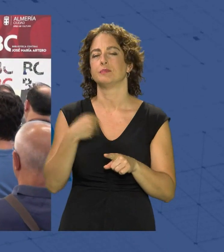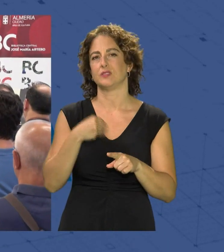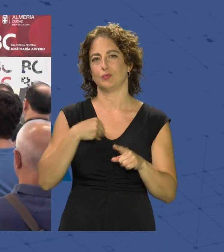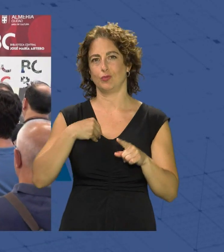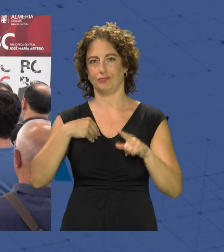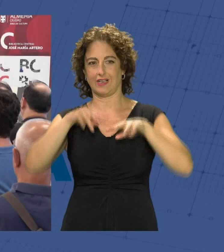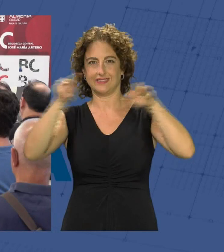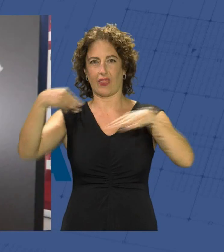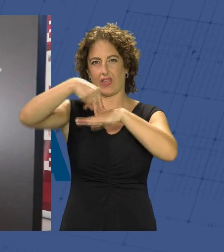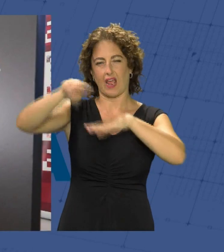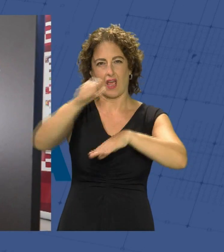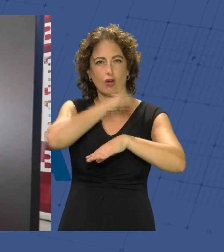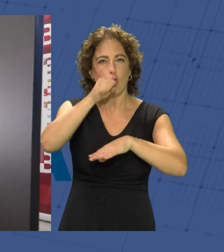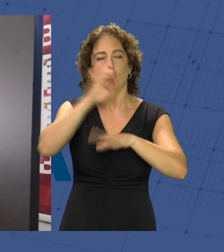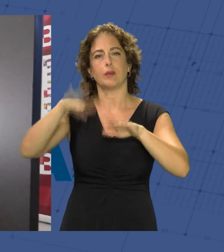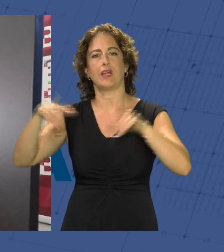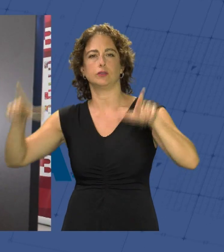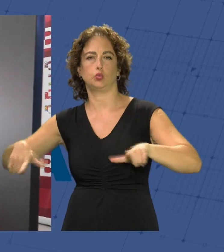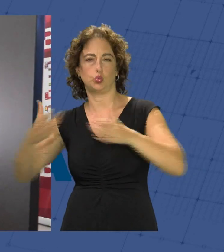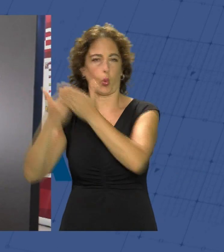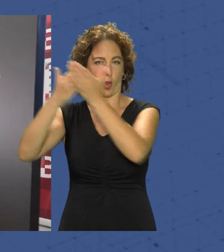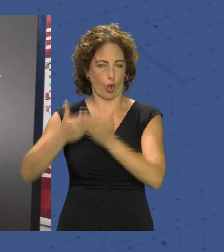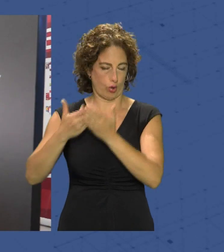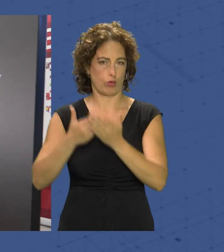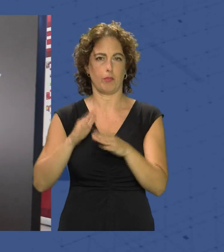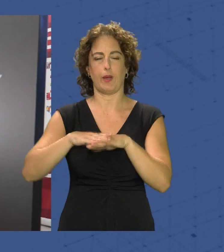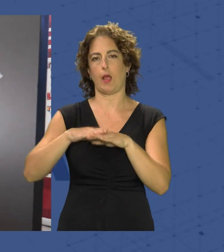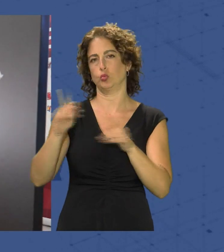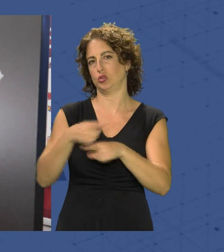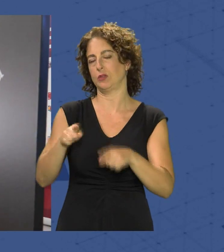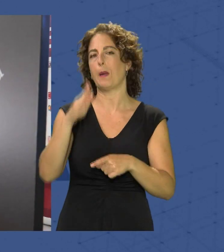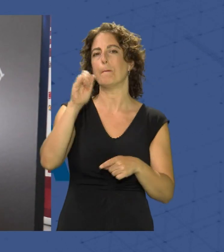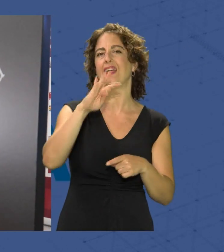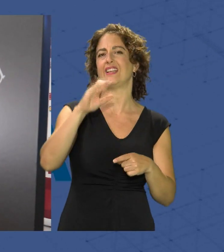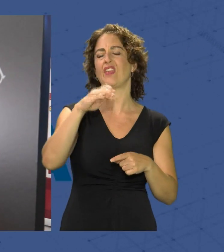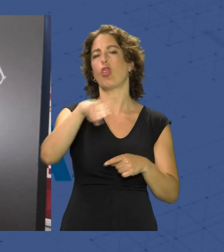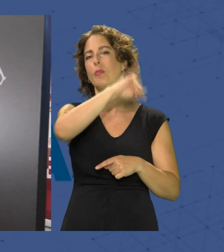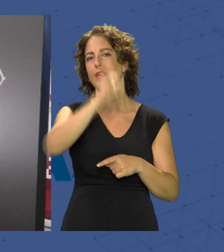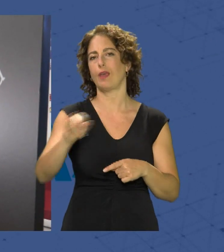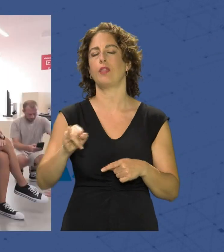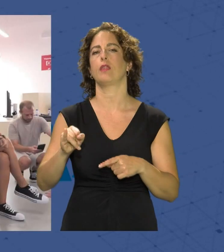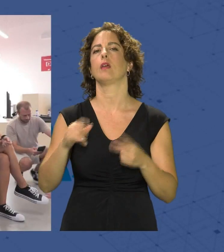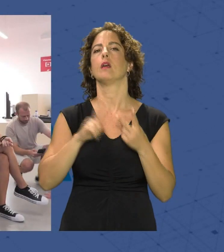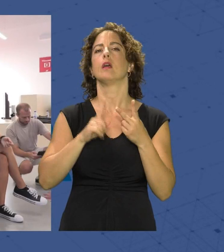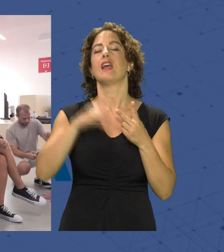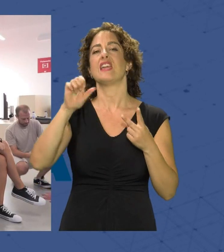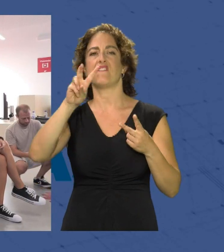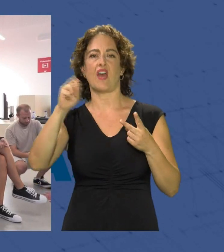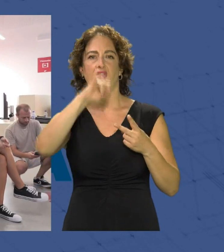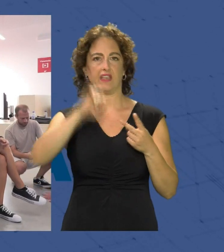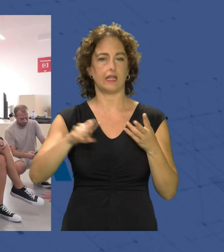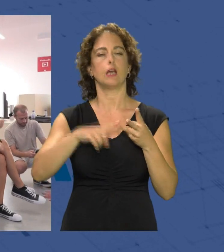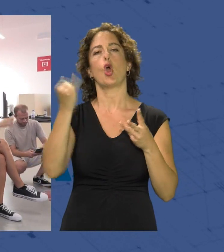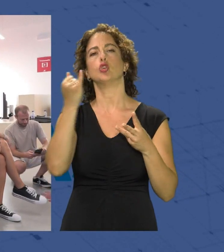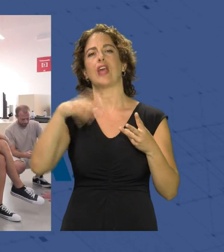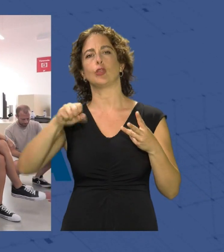escenarios o en estudio para los books de los músicos participaron Patricia Domínguez de Rojo Sostenido Música y Media Eva Z y José Antonio